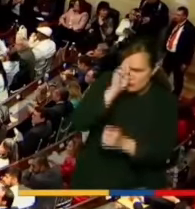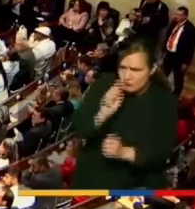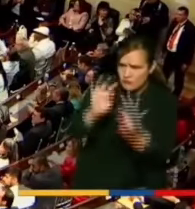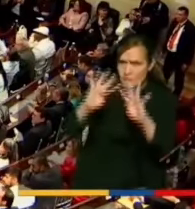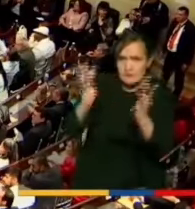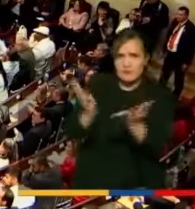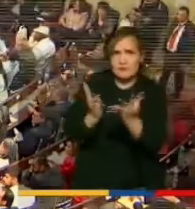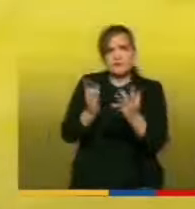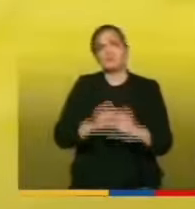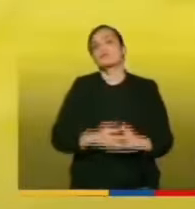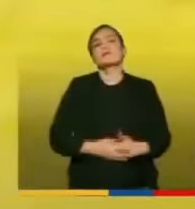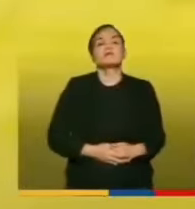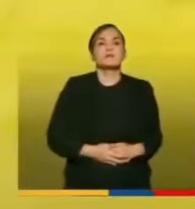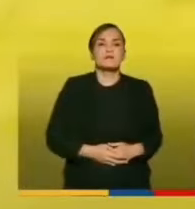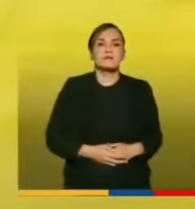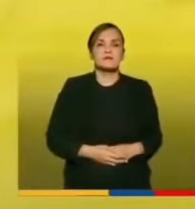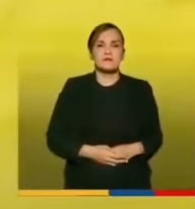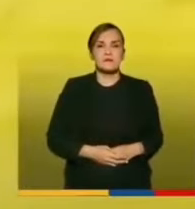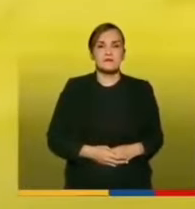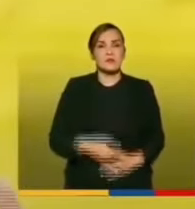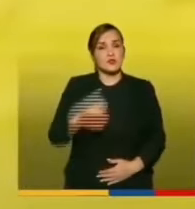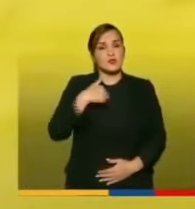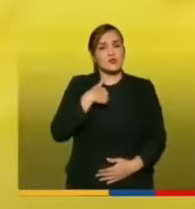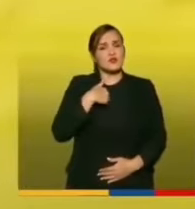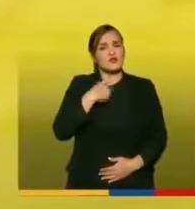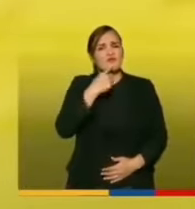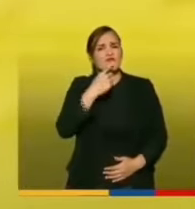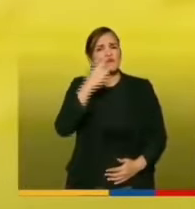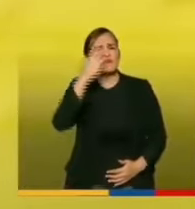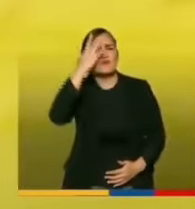Lo digo con un énfasis por esto.